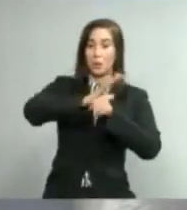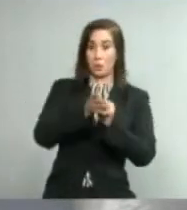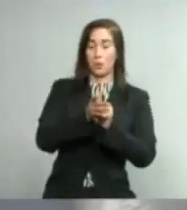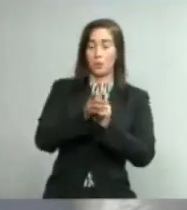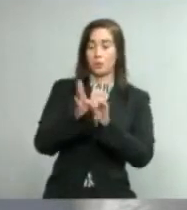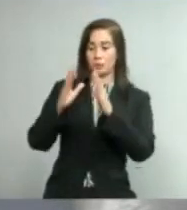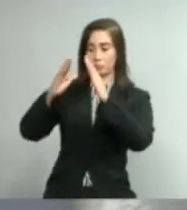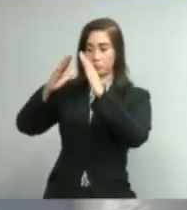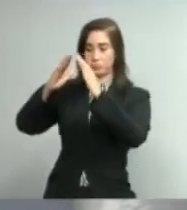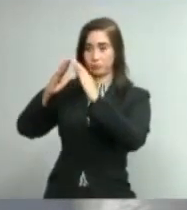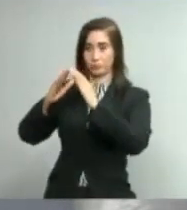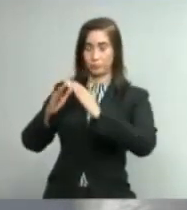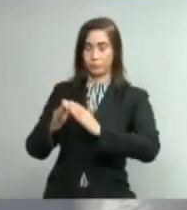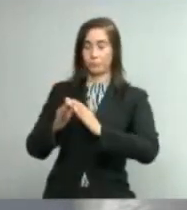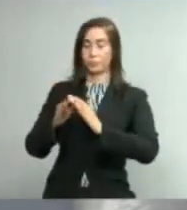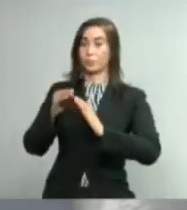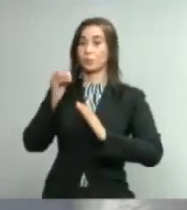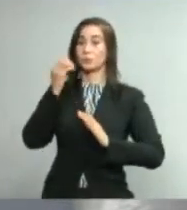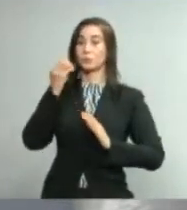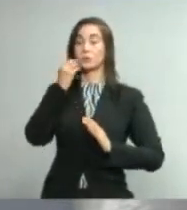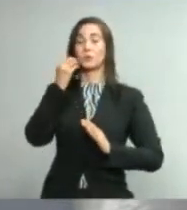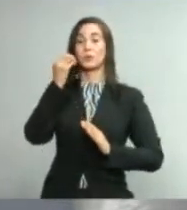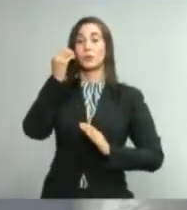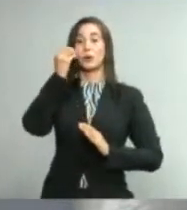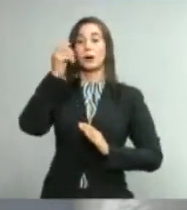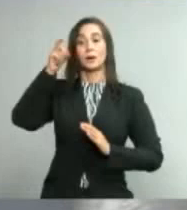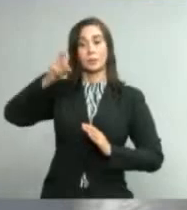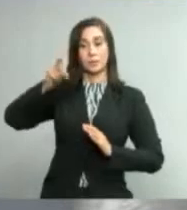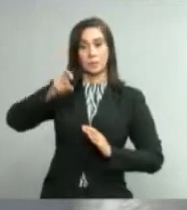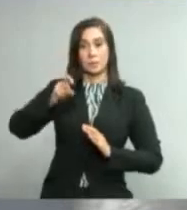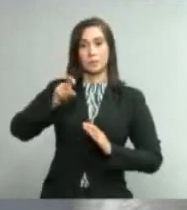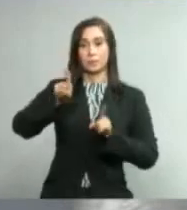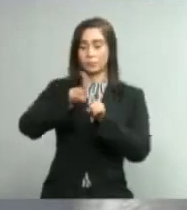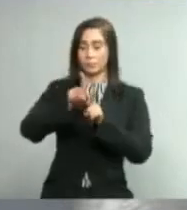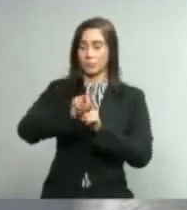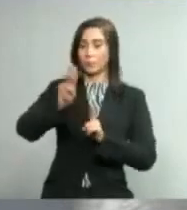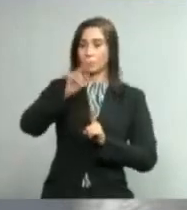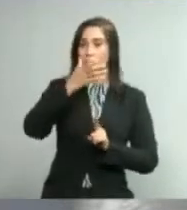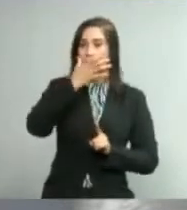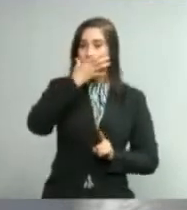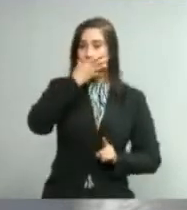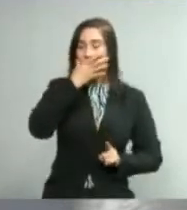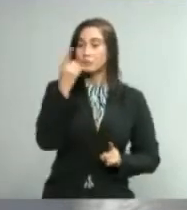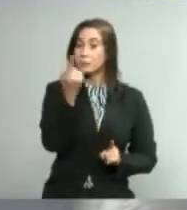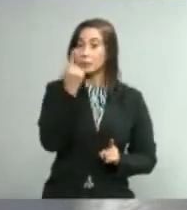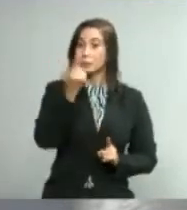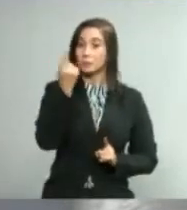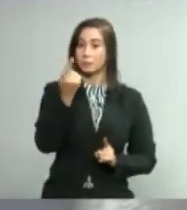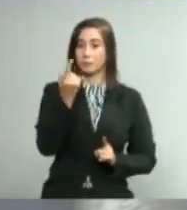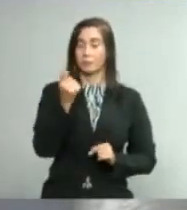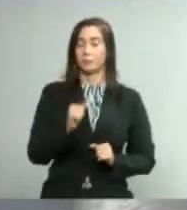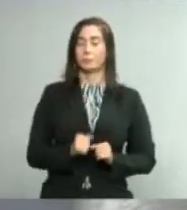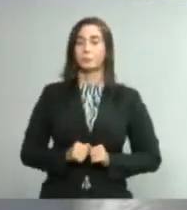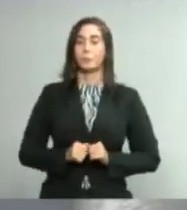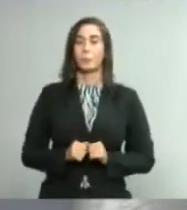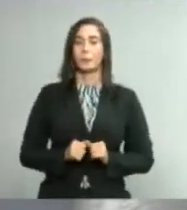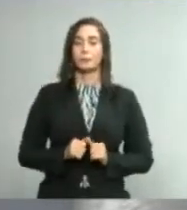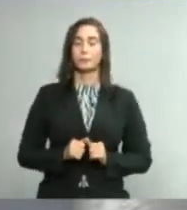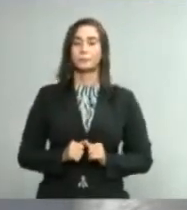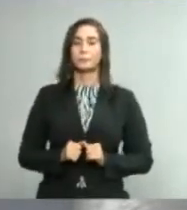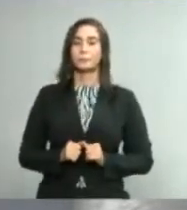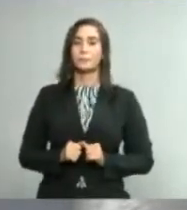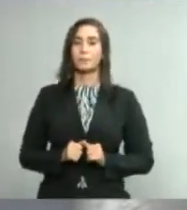dentro del confinamiento domiciliario. Igualmente, mantener